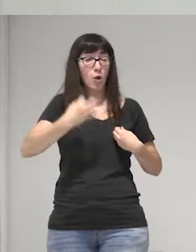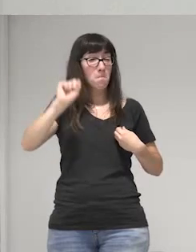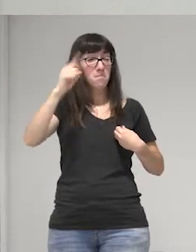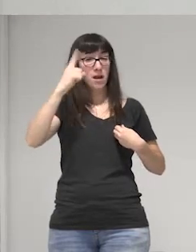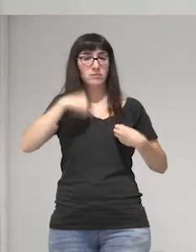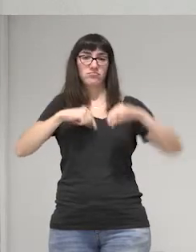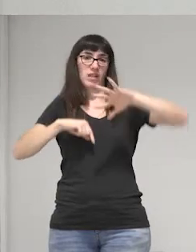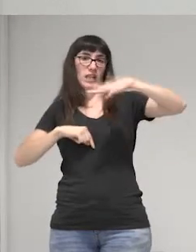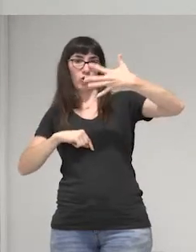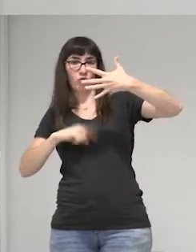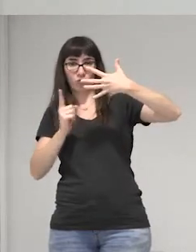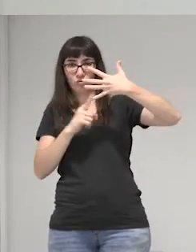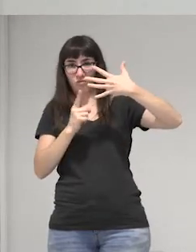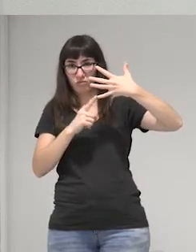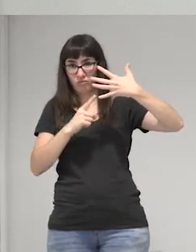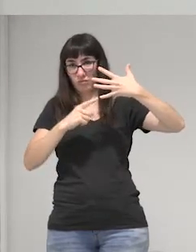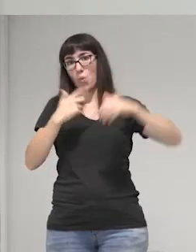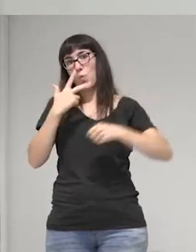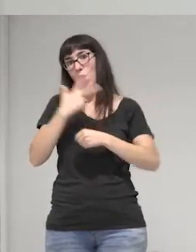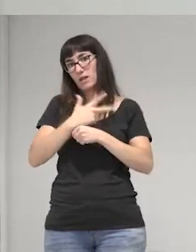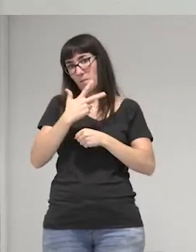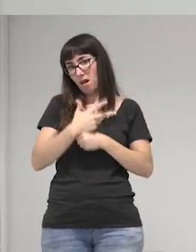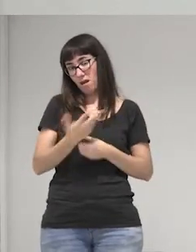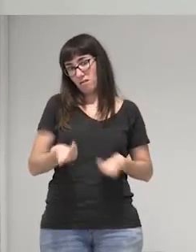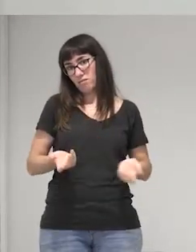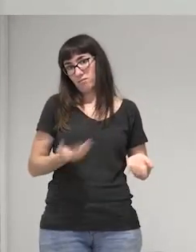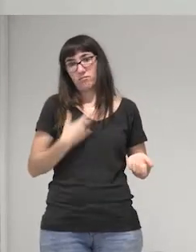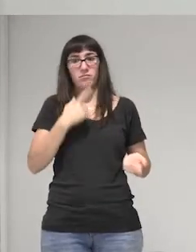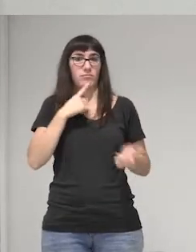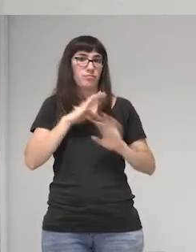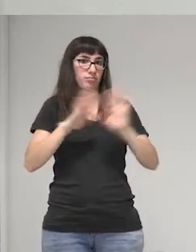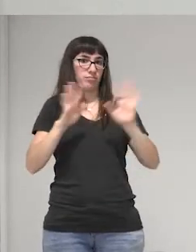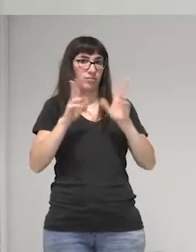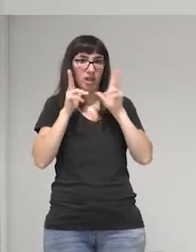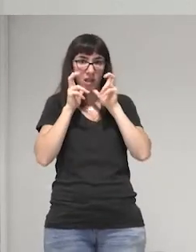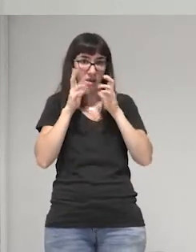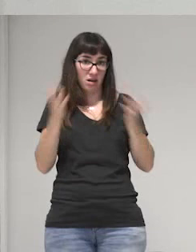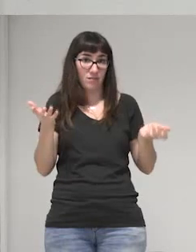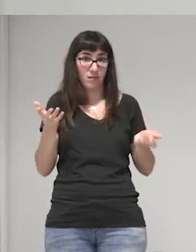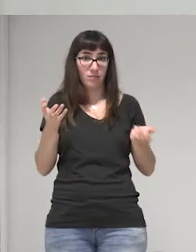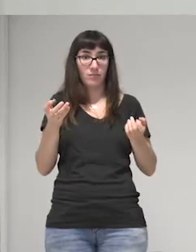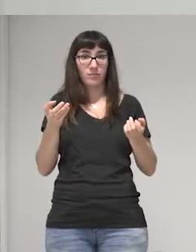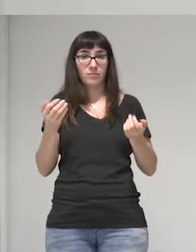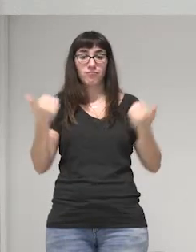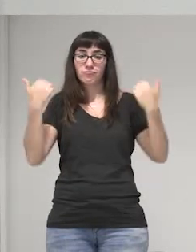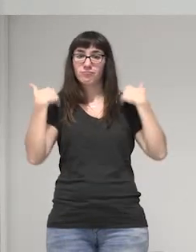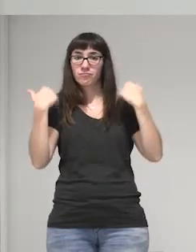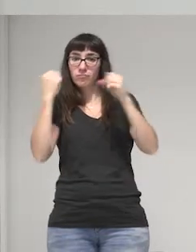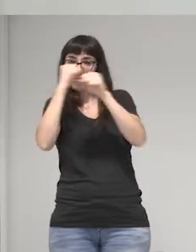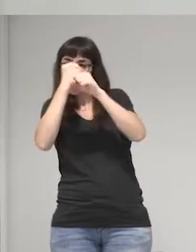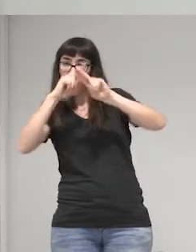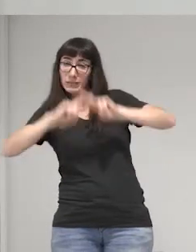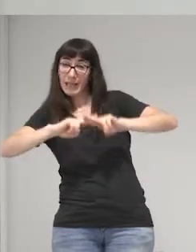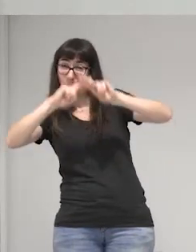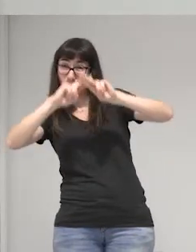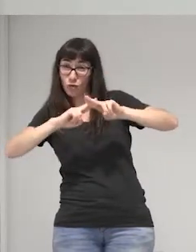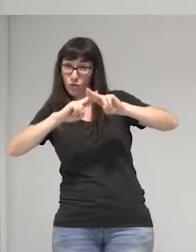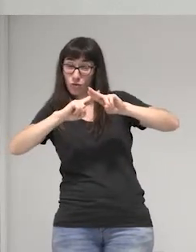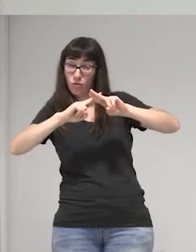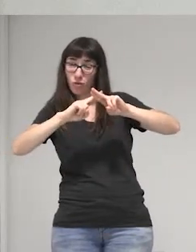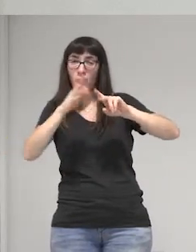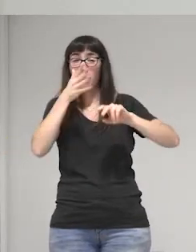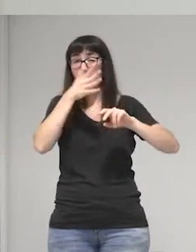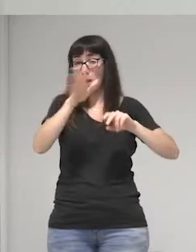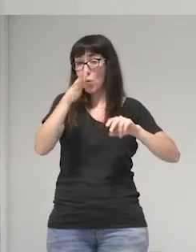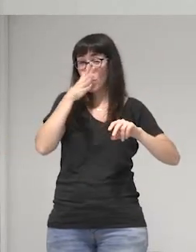o sea es terrible en el observatorio que tenemos de las 1200 denuncias de